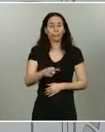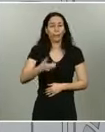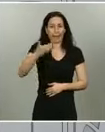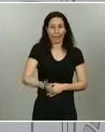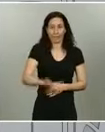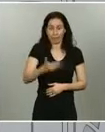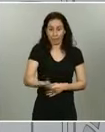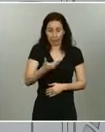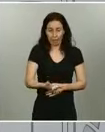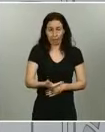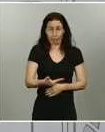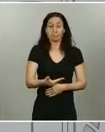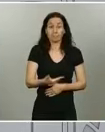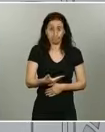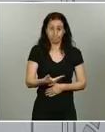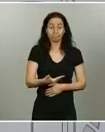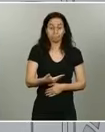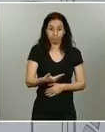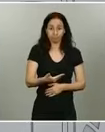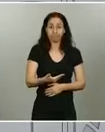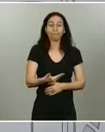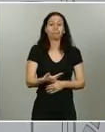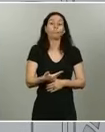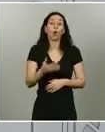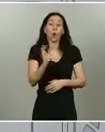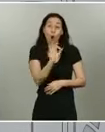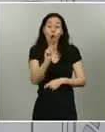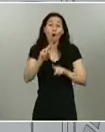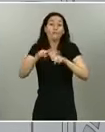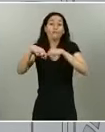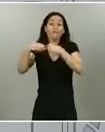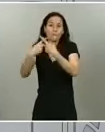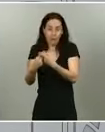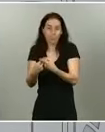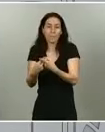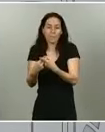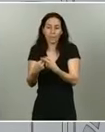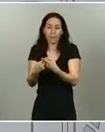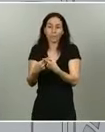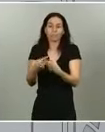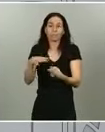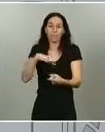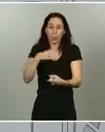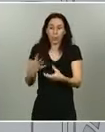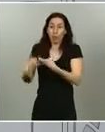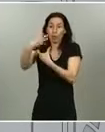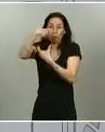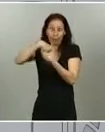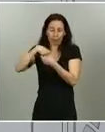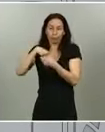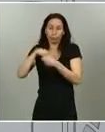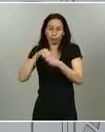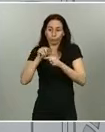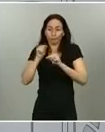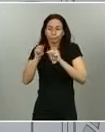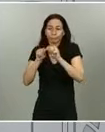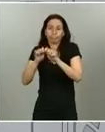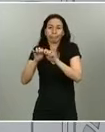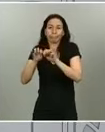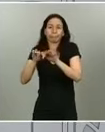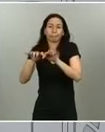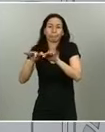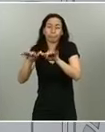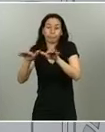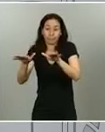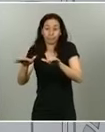un poco más grandes que han podido hacer cadenas de transmisión que al empezar el desconfinamiento hayan